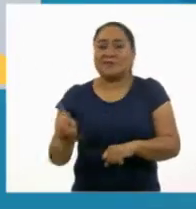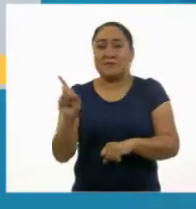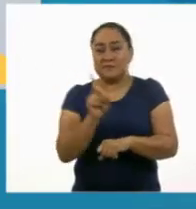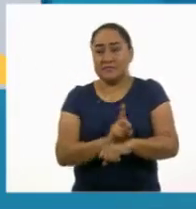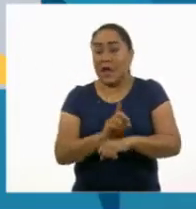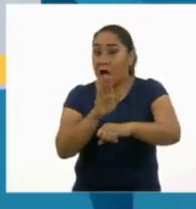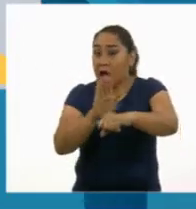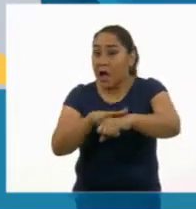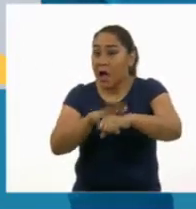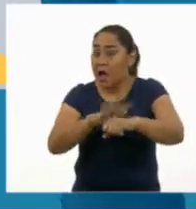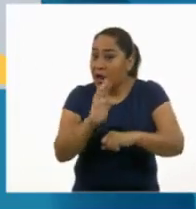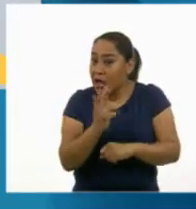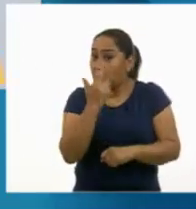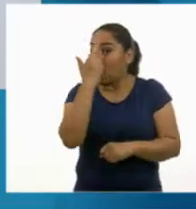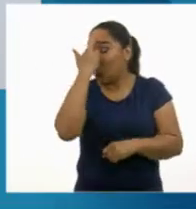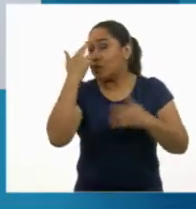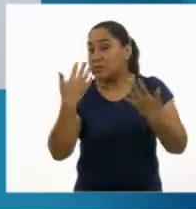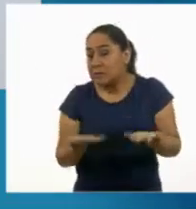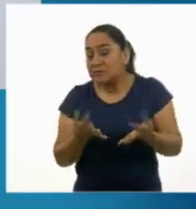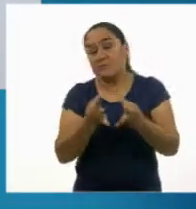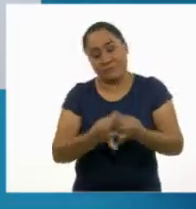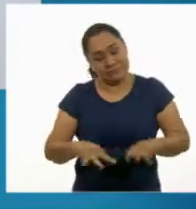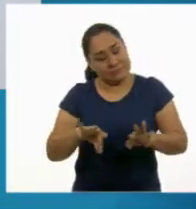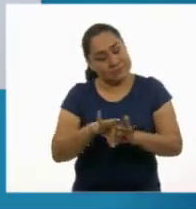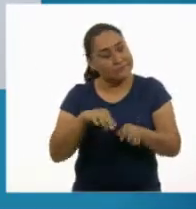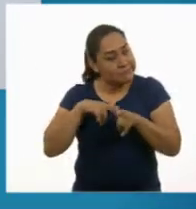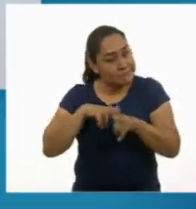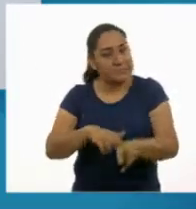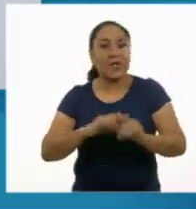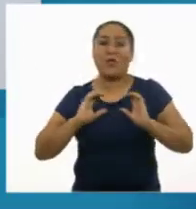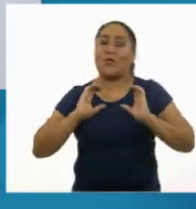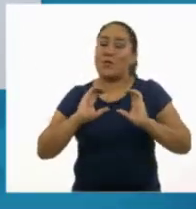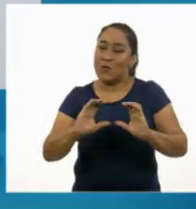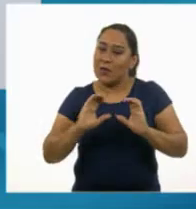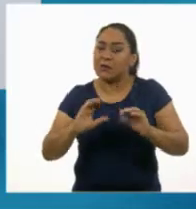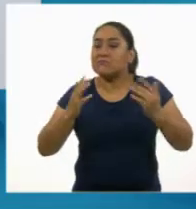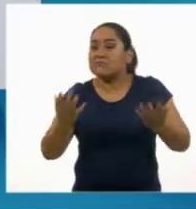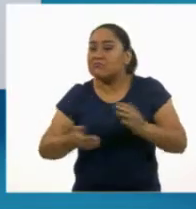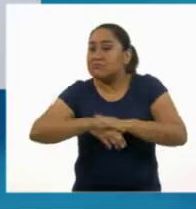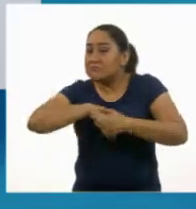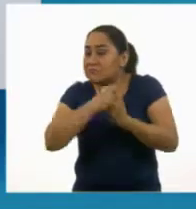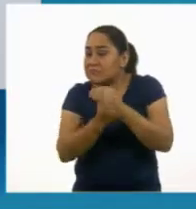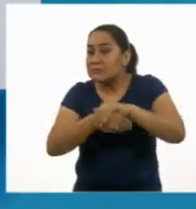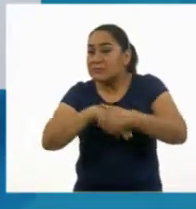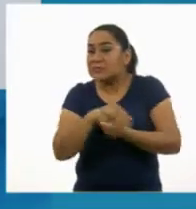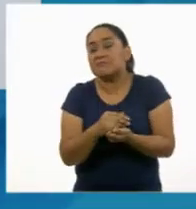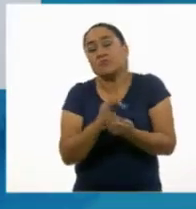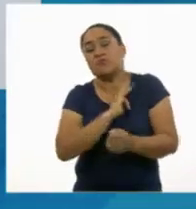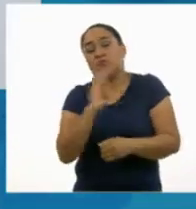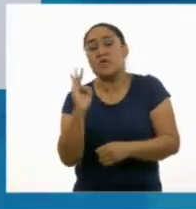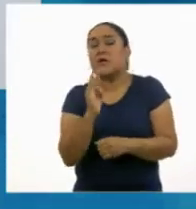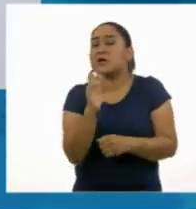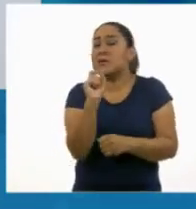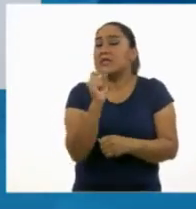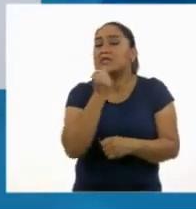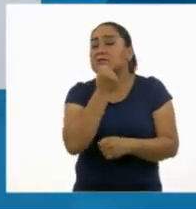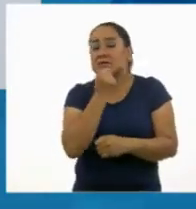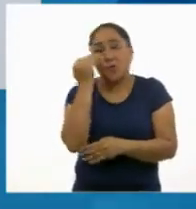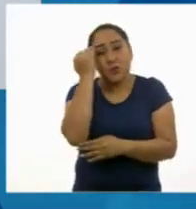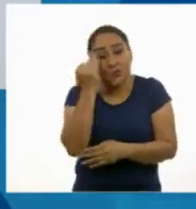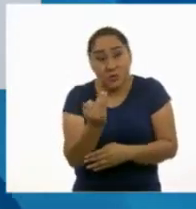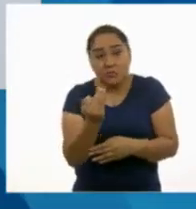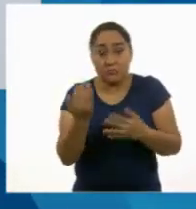Recuerden que es importante seguir cuidándonos, lavándonos las manos por lo menos durante 20 segundos,